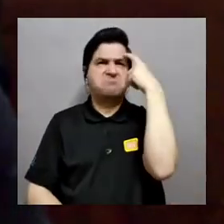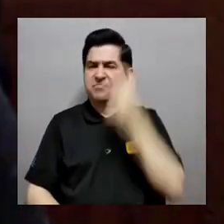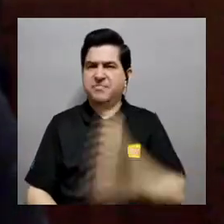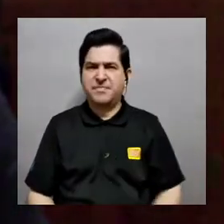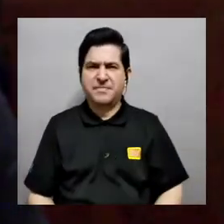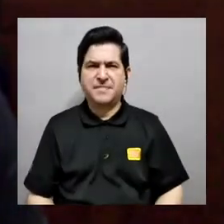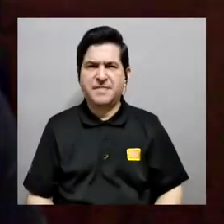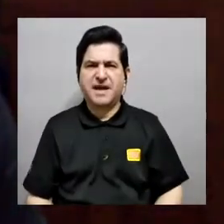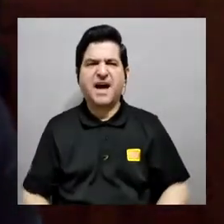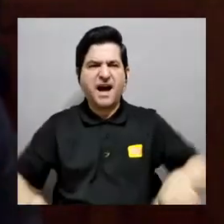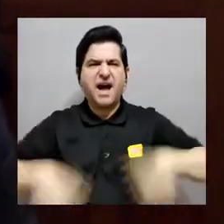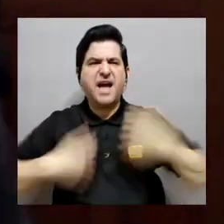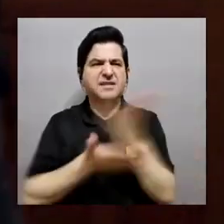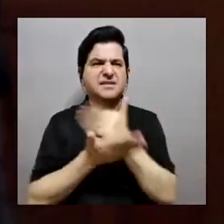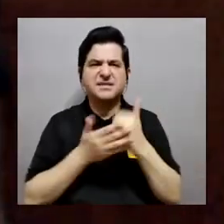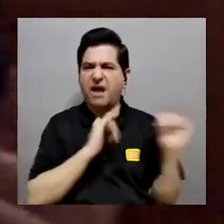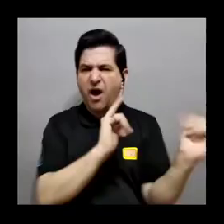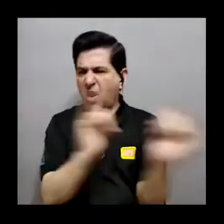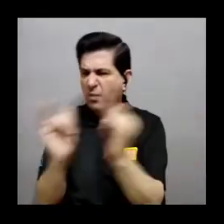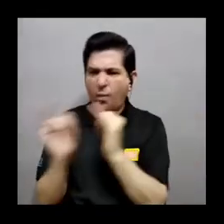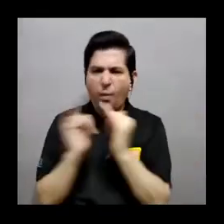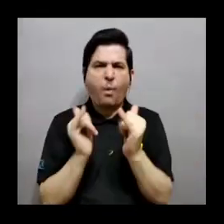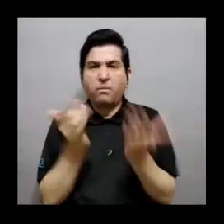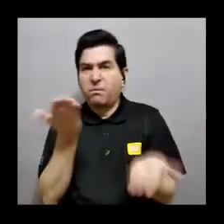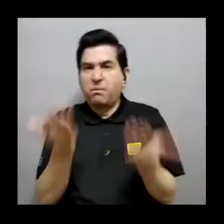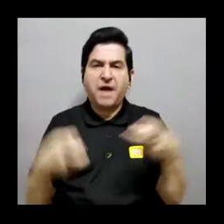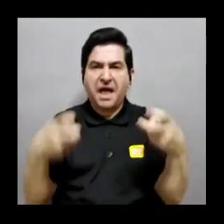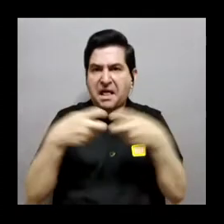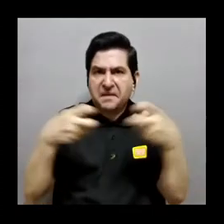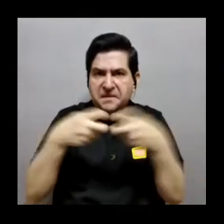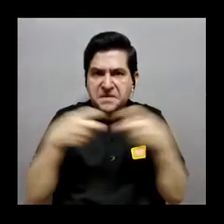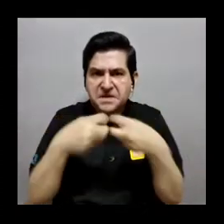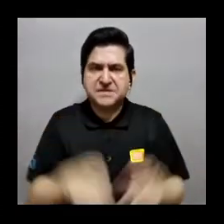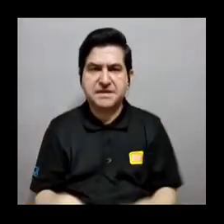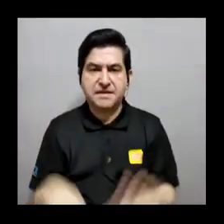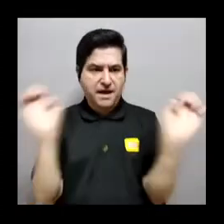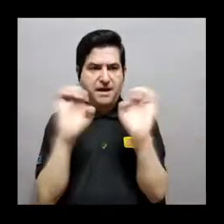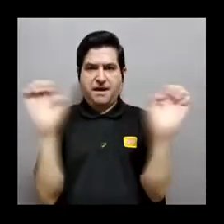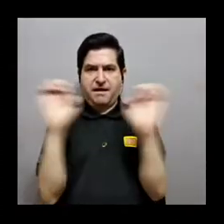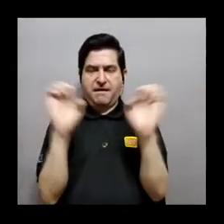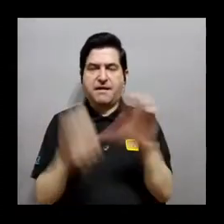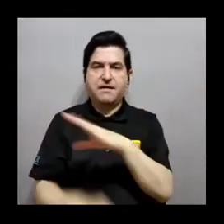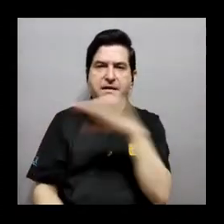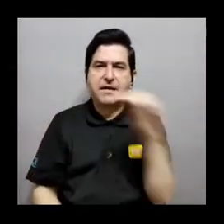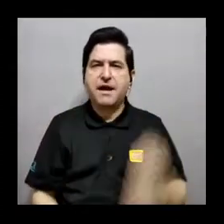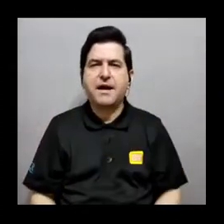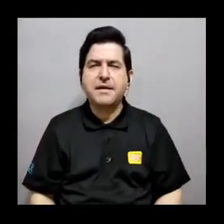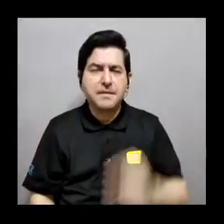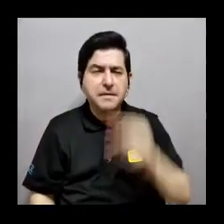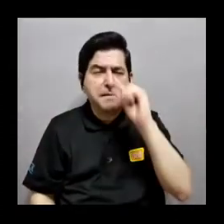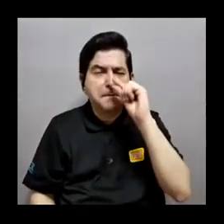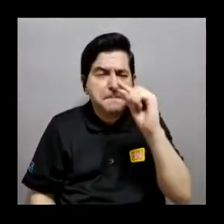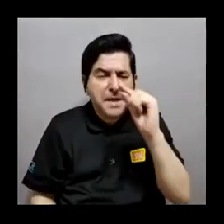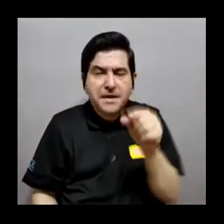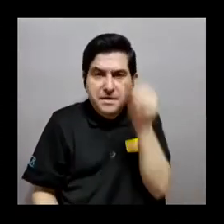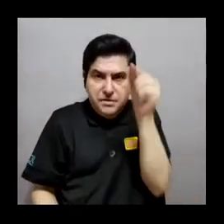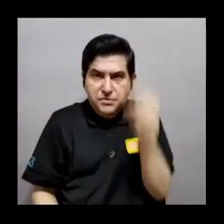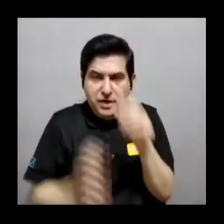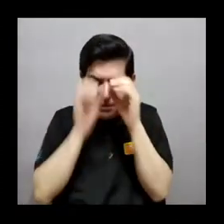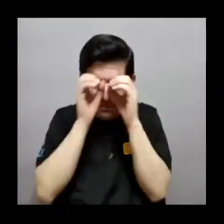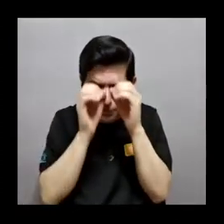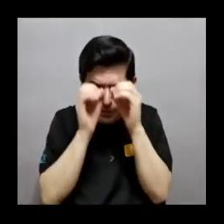que existe algo en común entre la electricidad, la energía y los microorganismos,